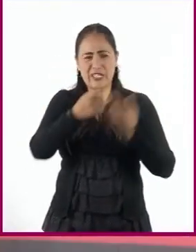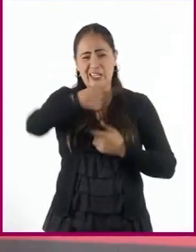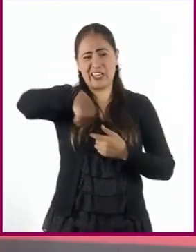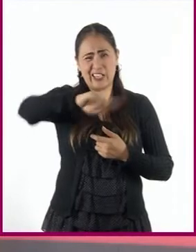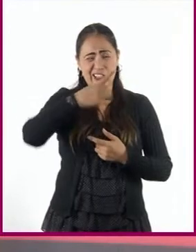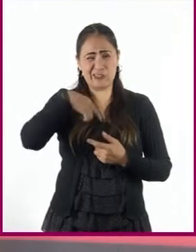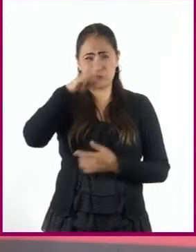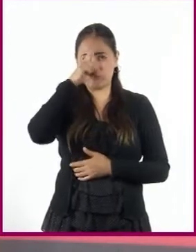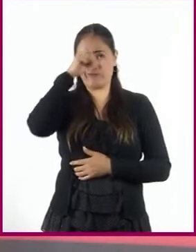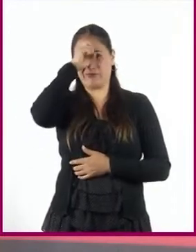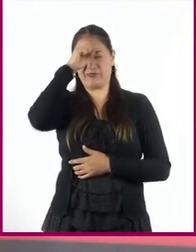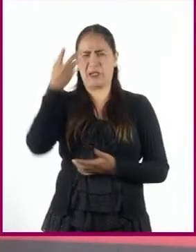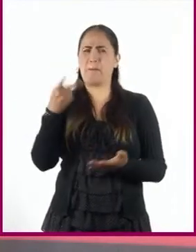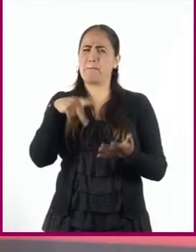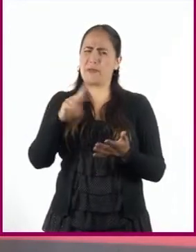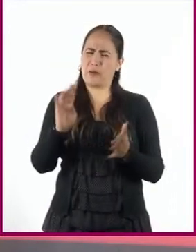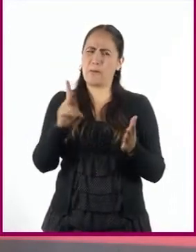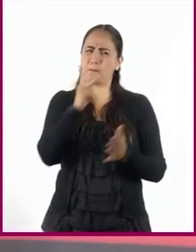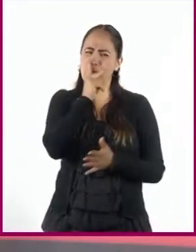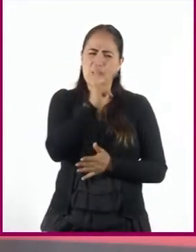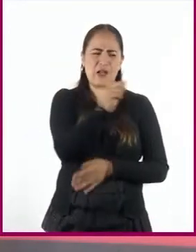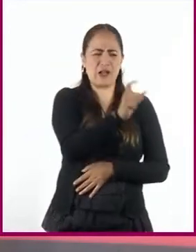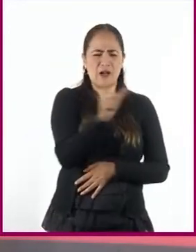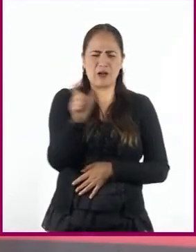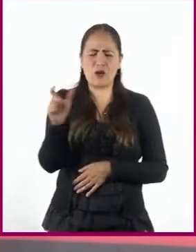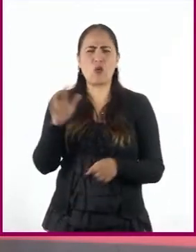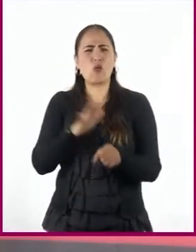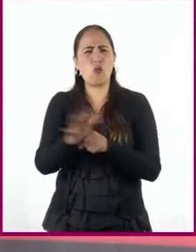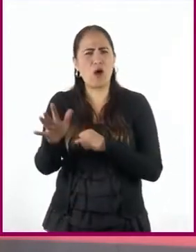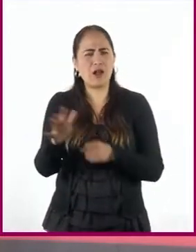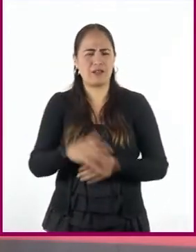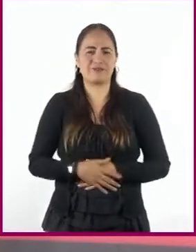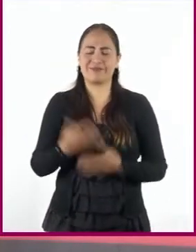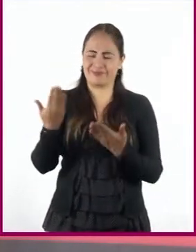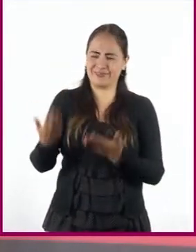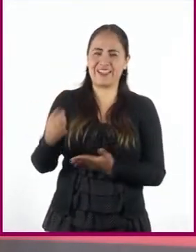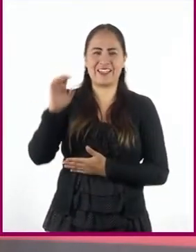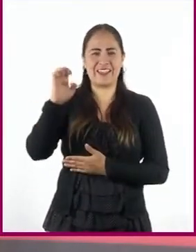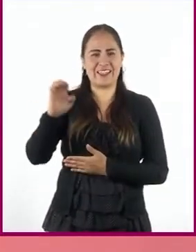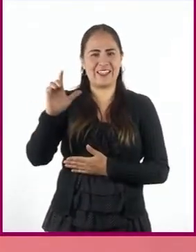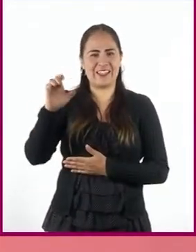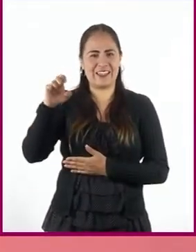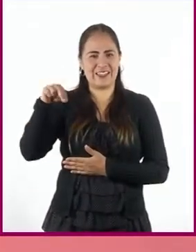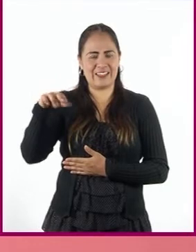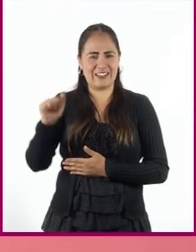¿Qué te parece si le pedimos a Elena que responda a esa pregunta?